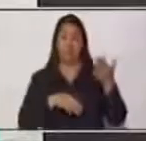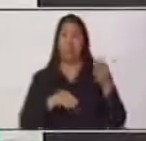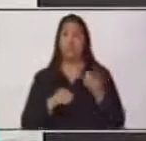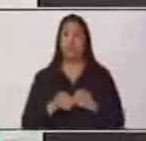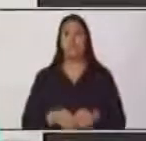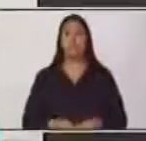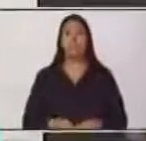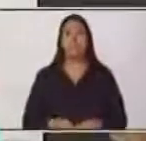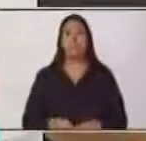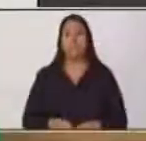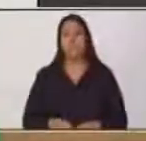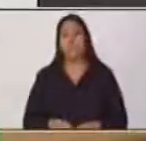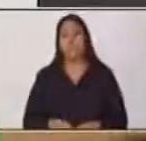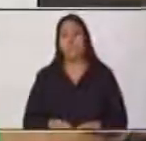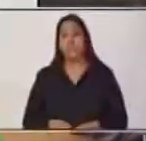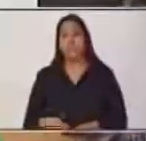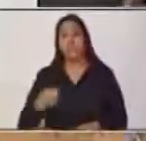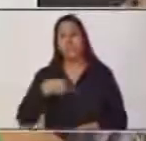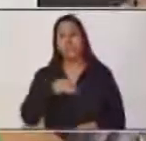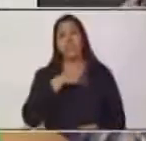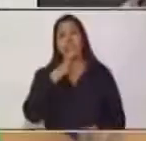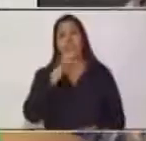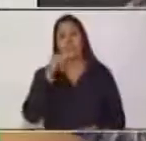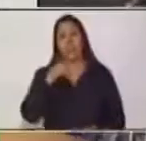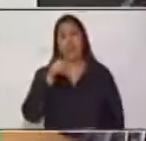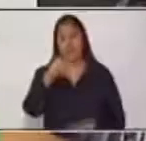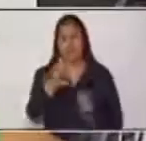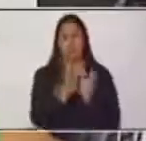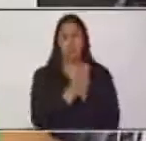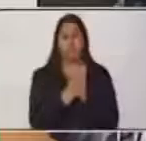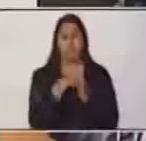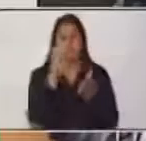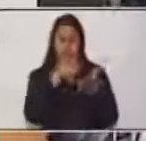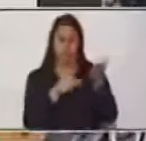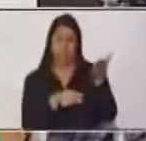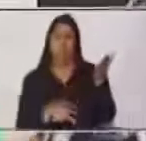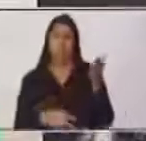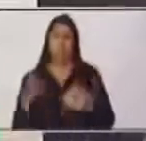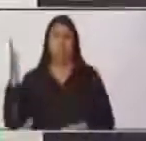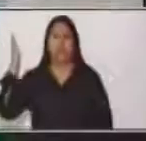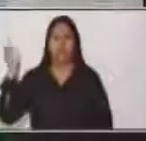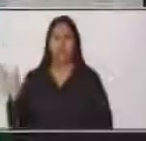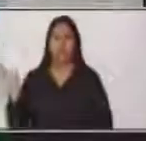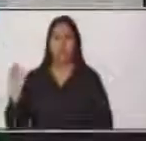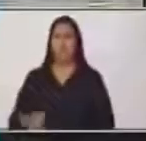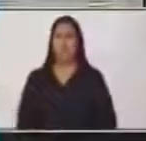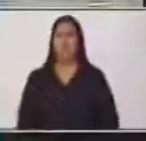a hablar. Quiero que me acompañen a leer. Claridad.